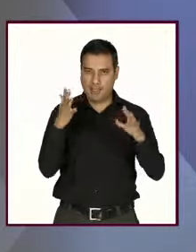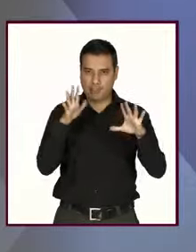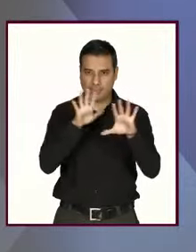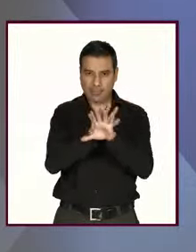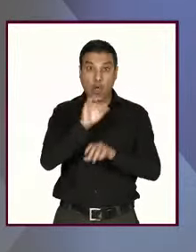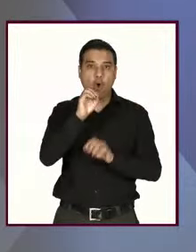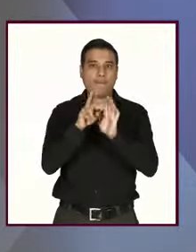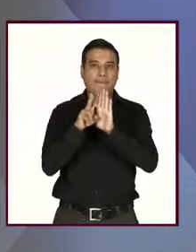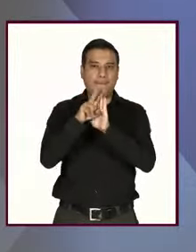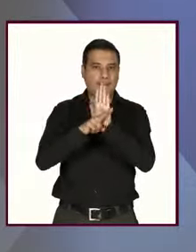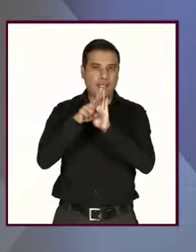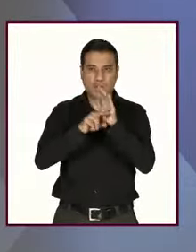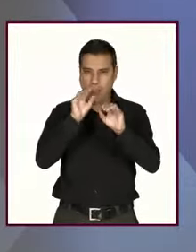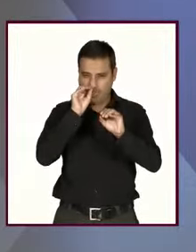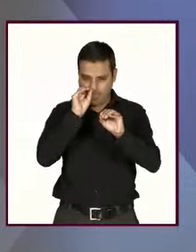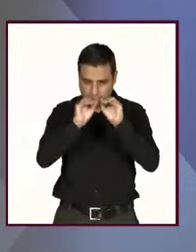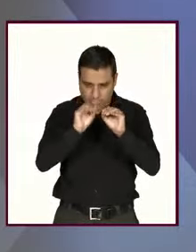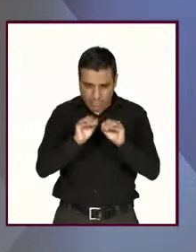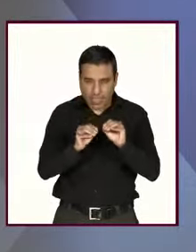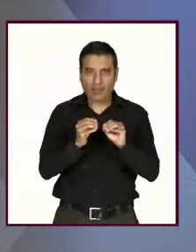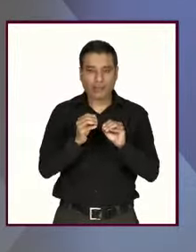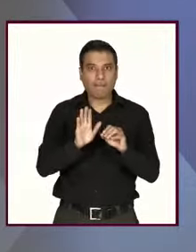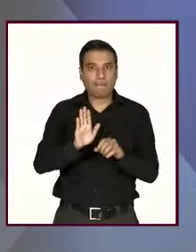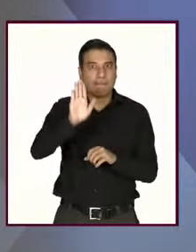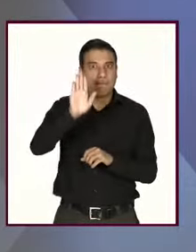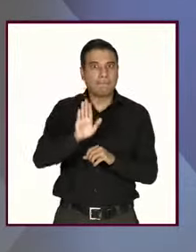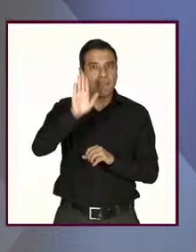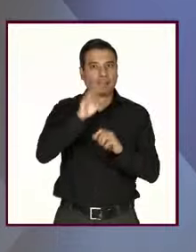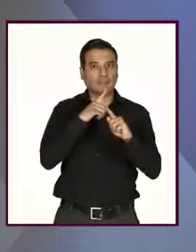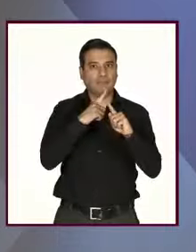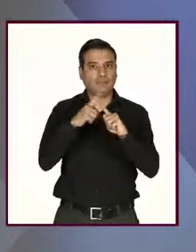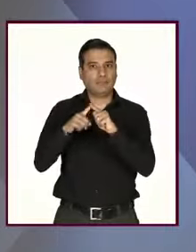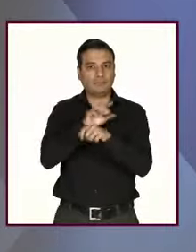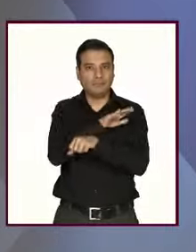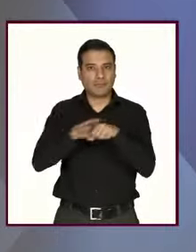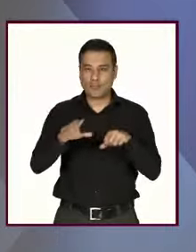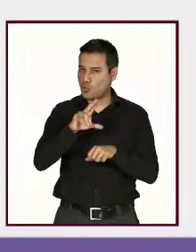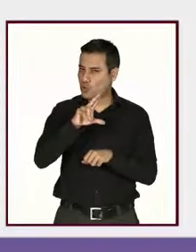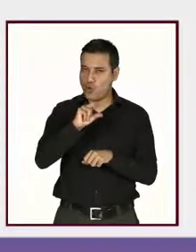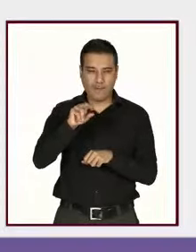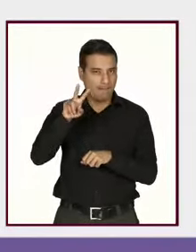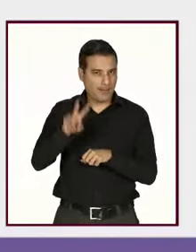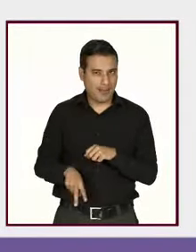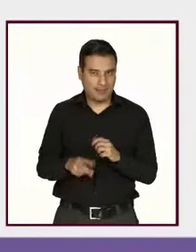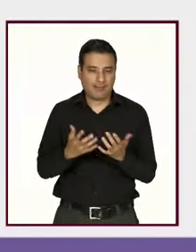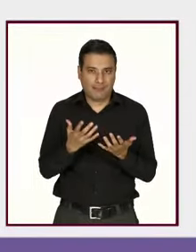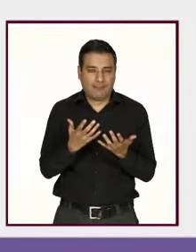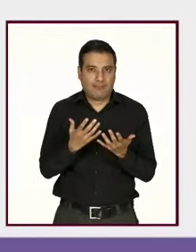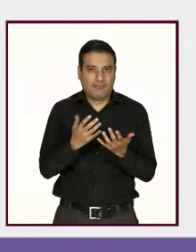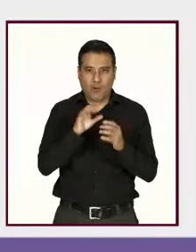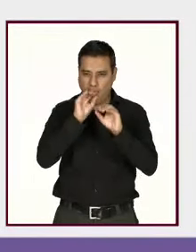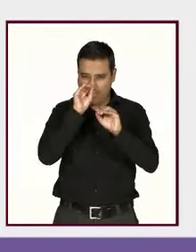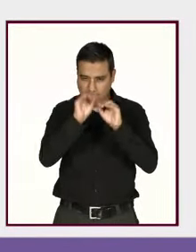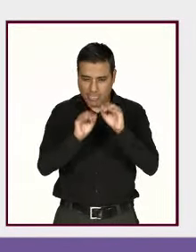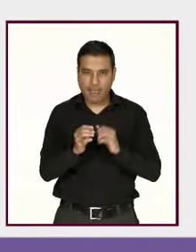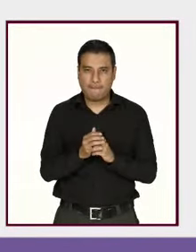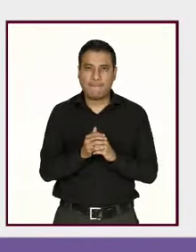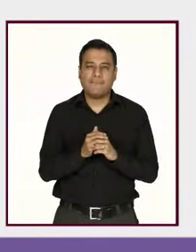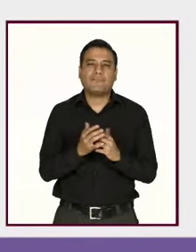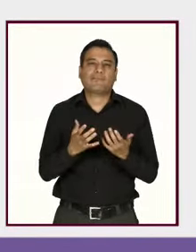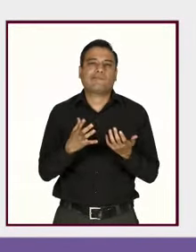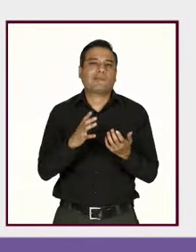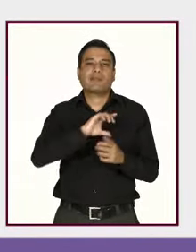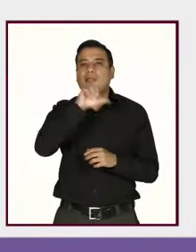hacerlo pasar por pornografía, en su caso, cuando podría ni siquiera ser real. Esto casi siempre se utiliza a través de perfiles